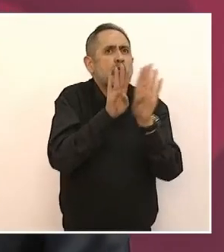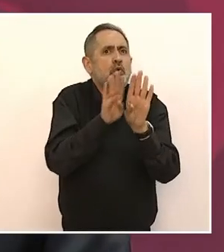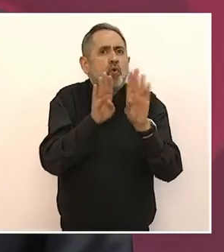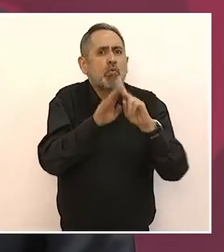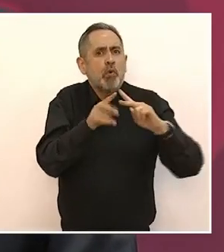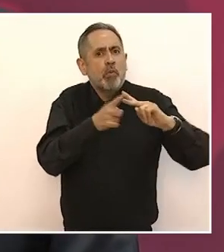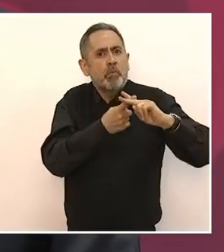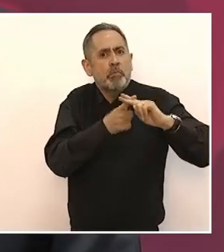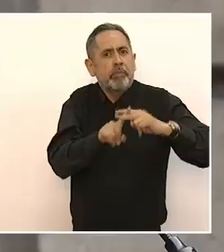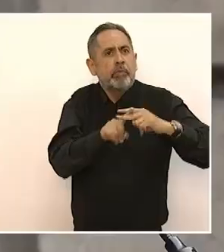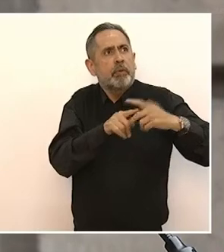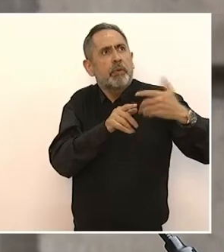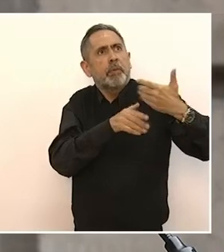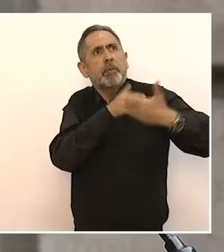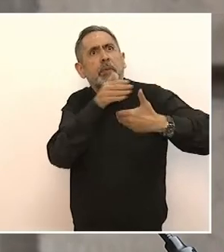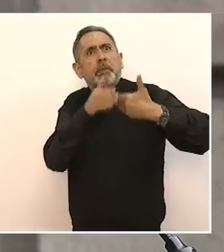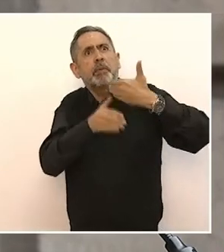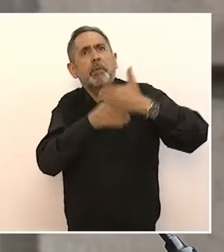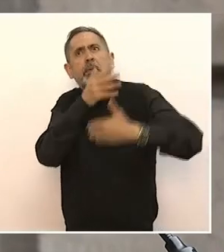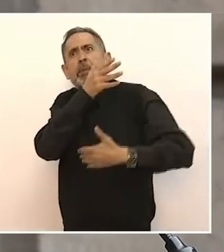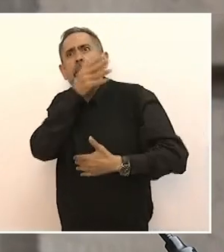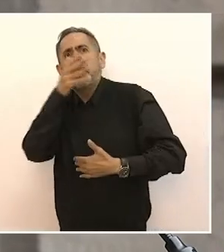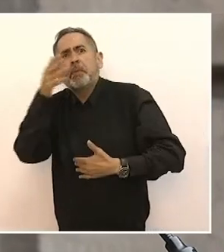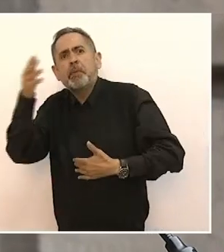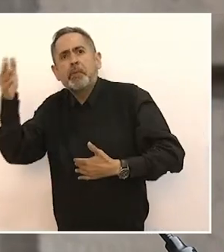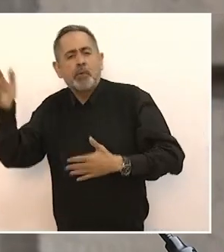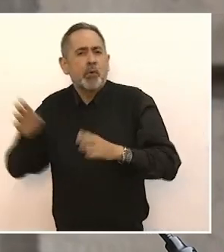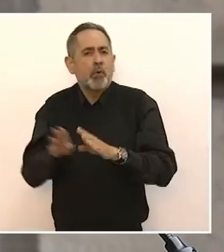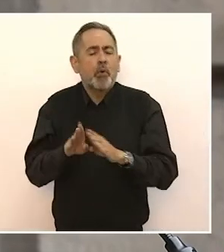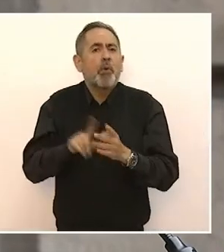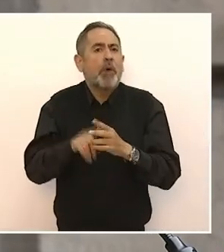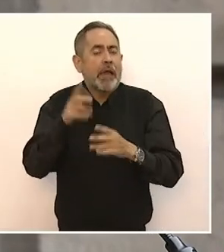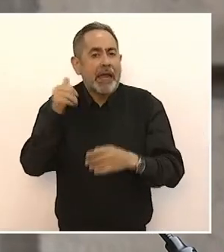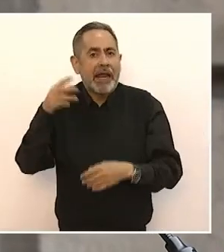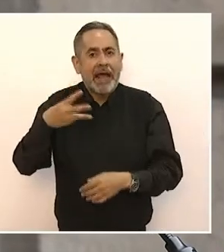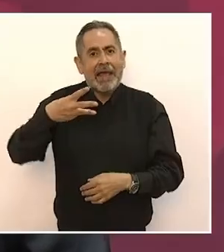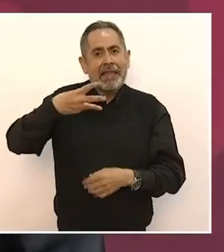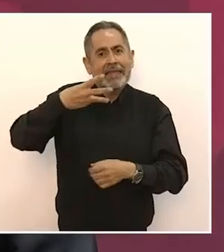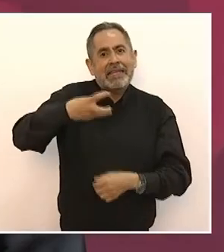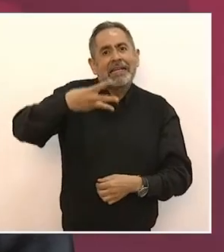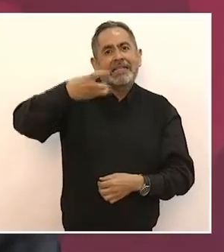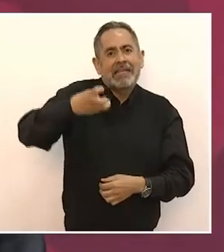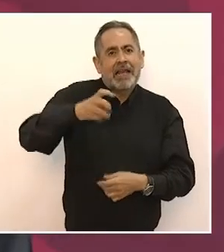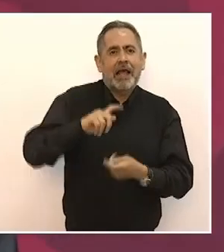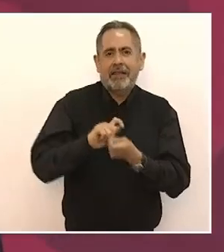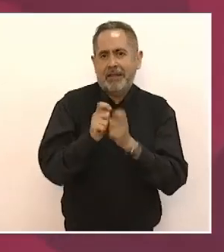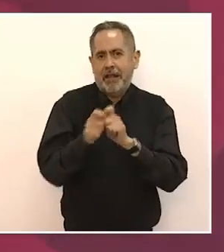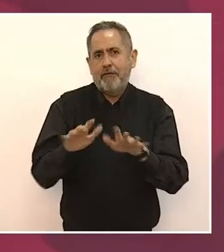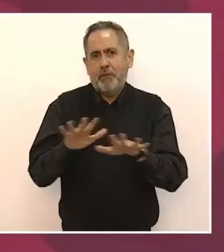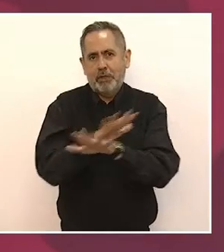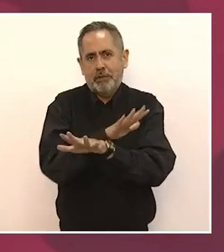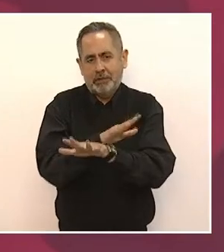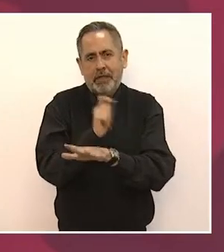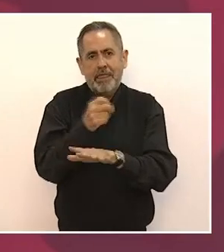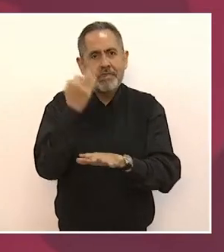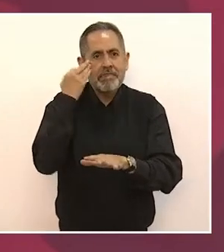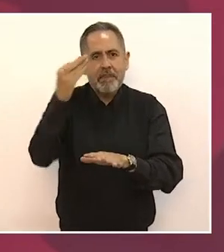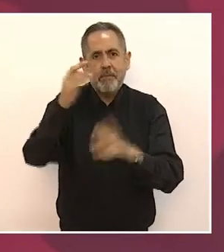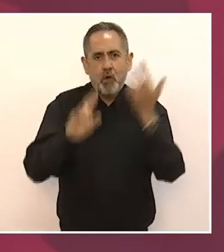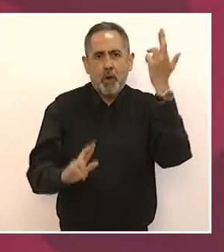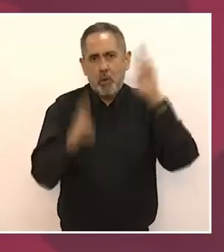en la Tercera Transformación, durante la Revolución